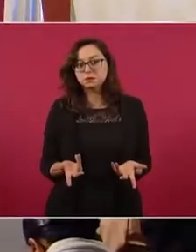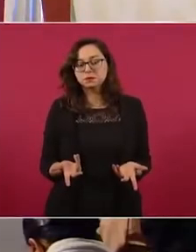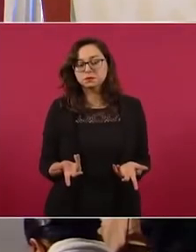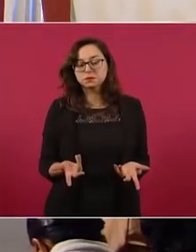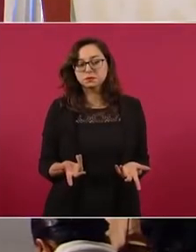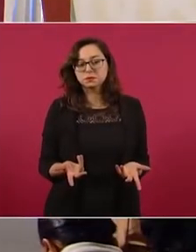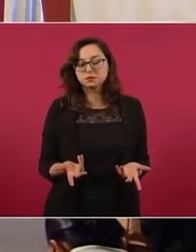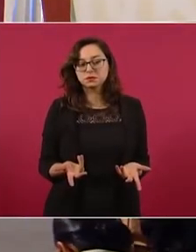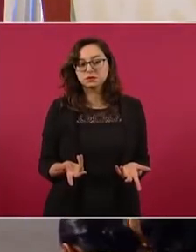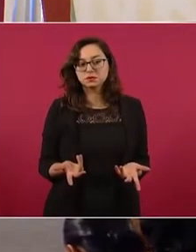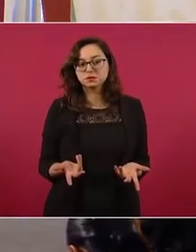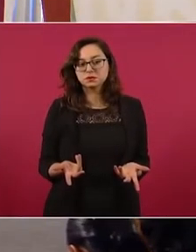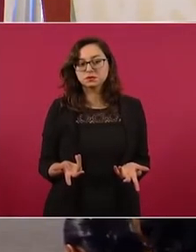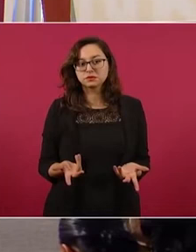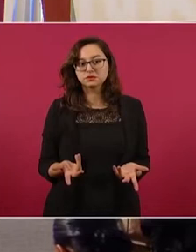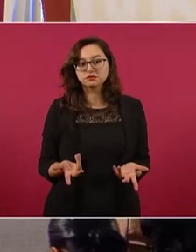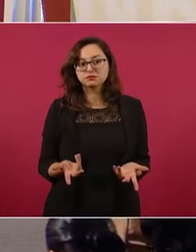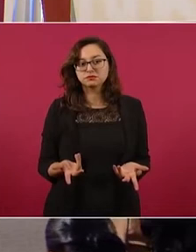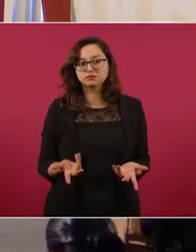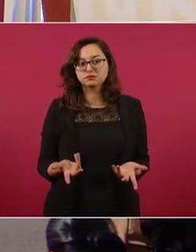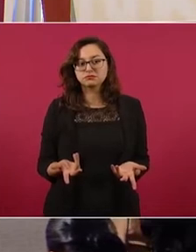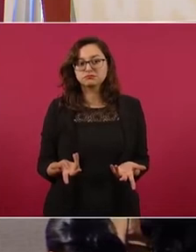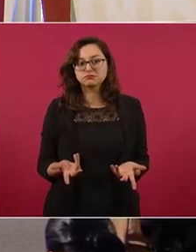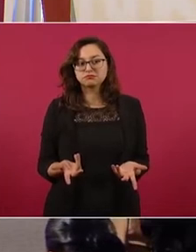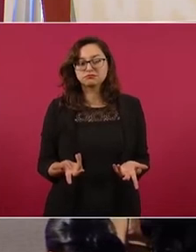¿se minimizó?